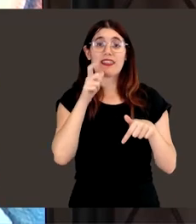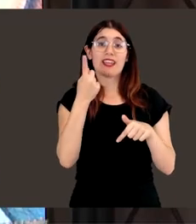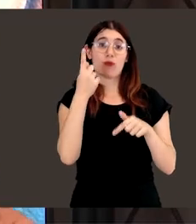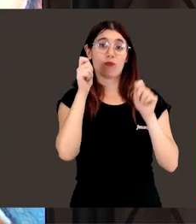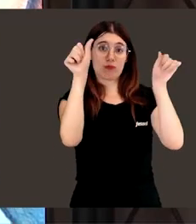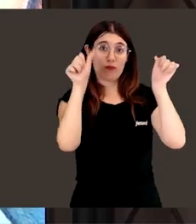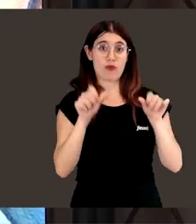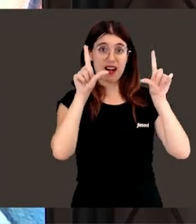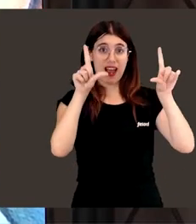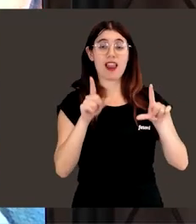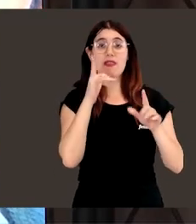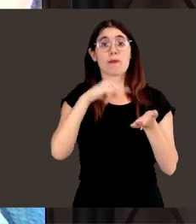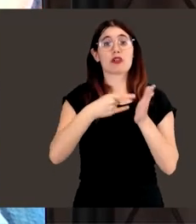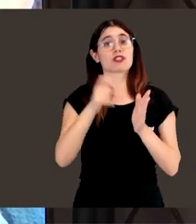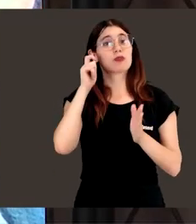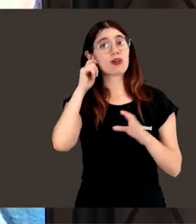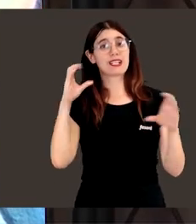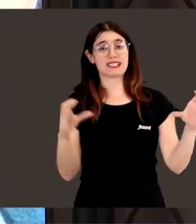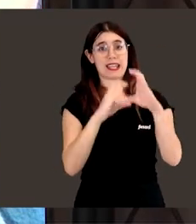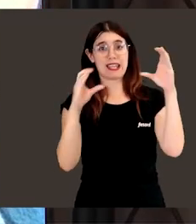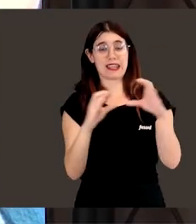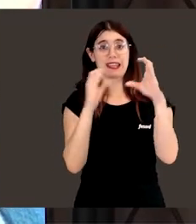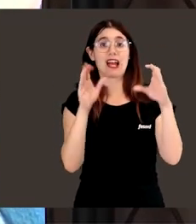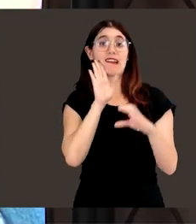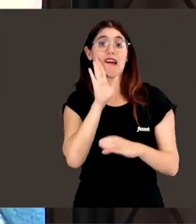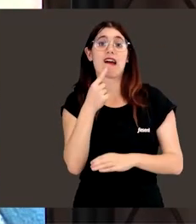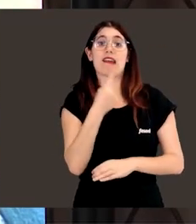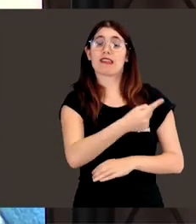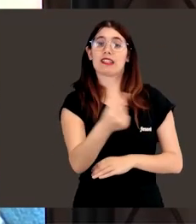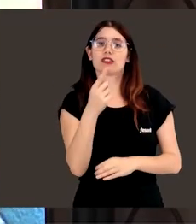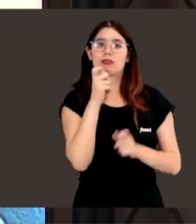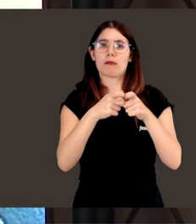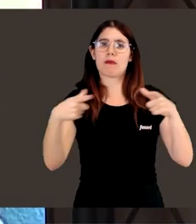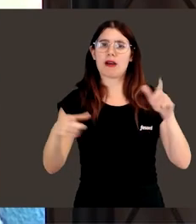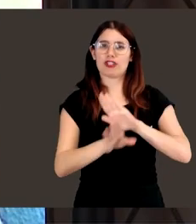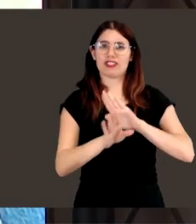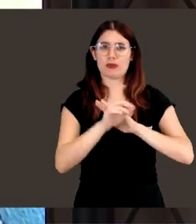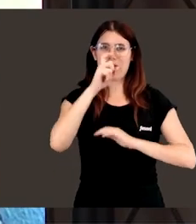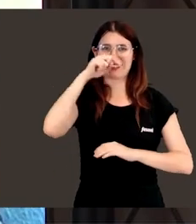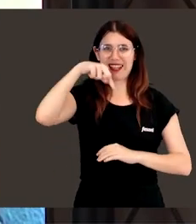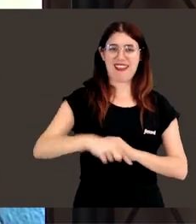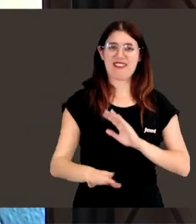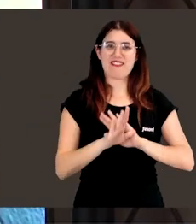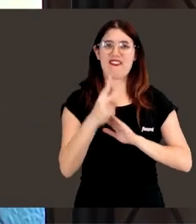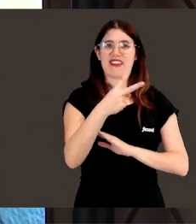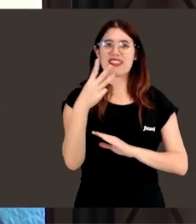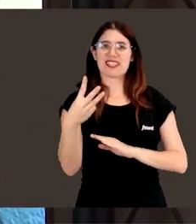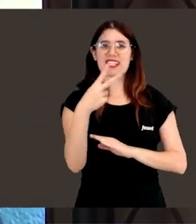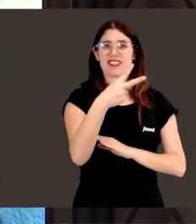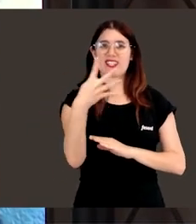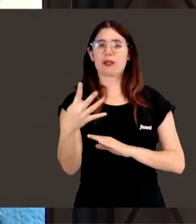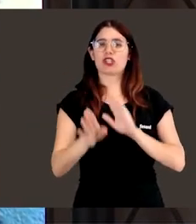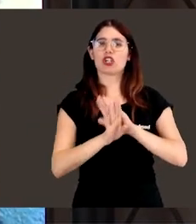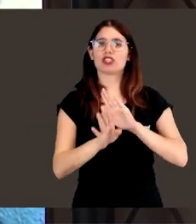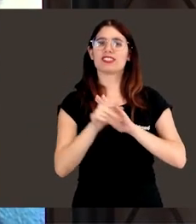murales, del proyecto Donese de Ciencia, que como decimos, va a seguir creciendo a lo largo de este curso 23-24,